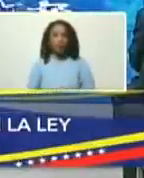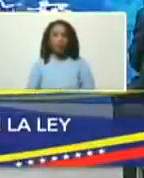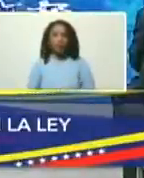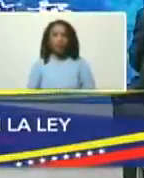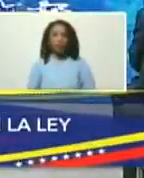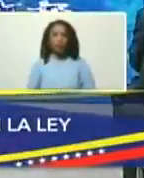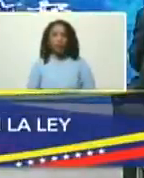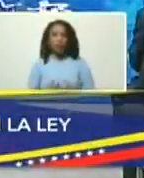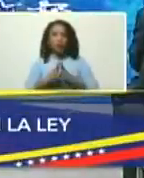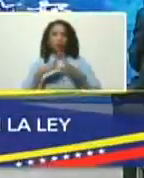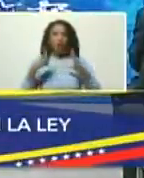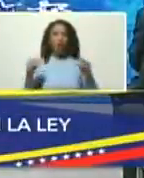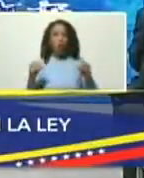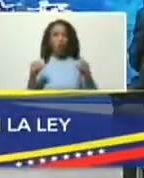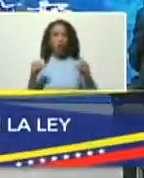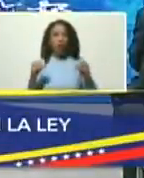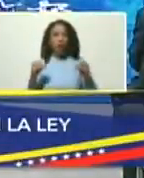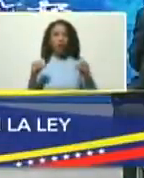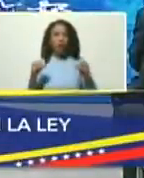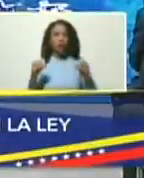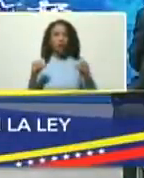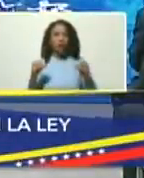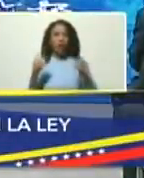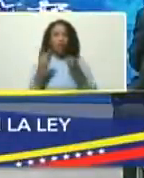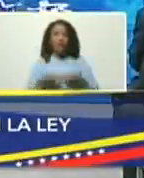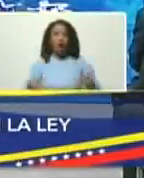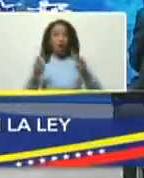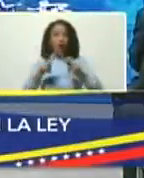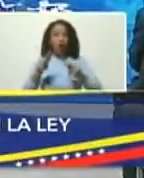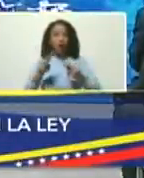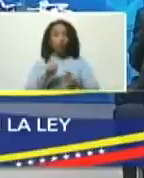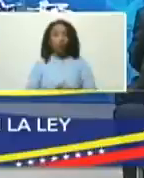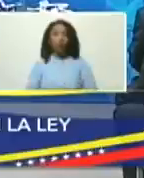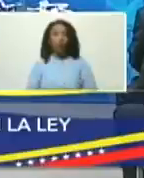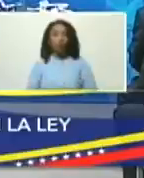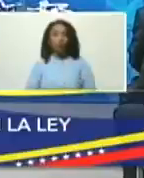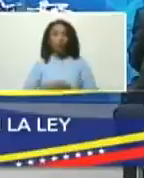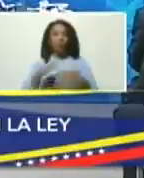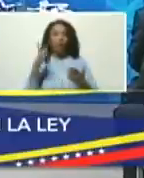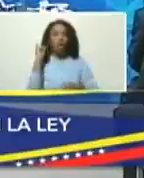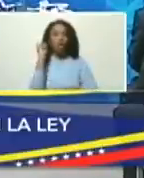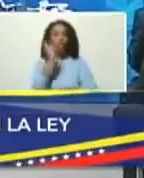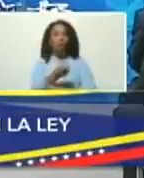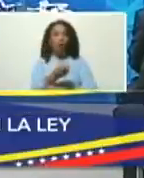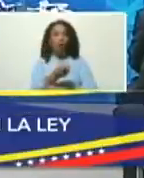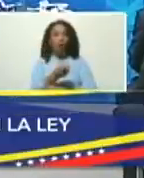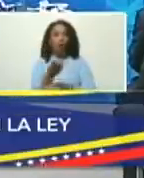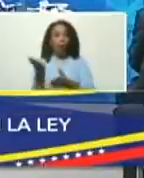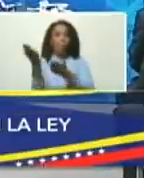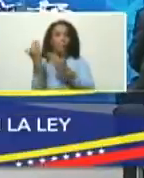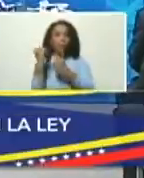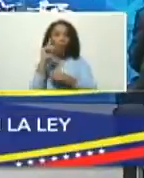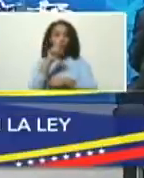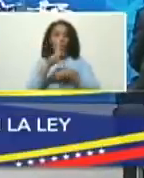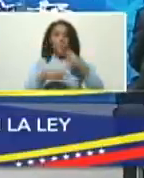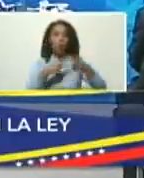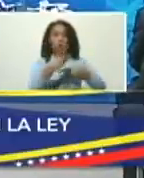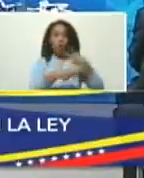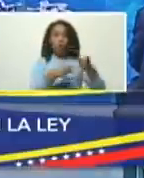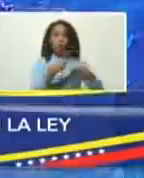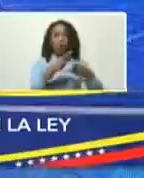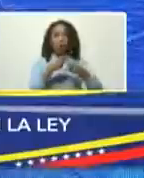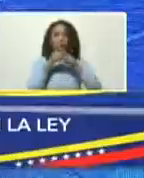todas las virtudes que debe aportar un proceso de